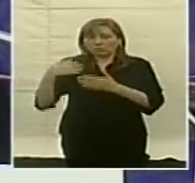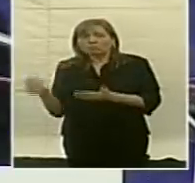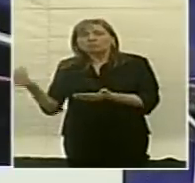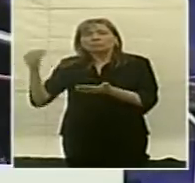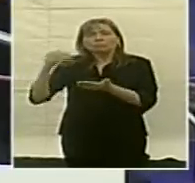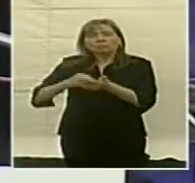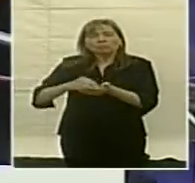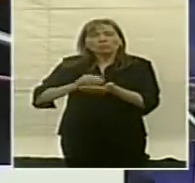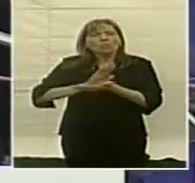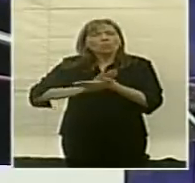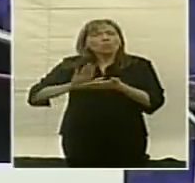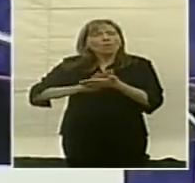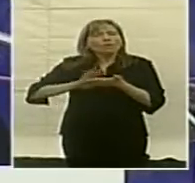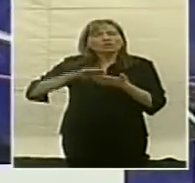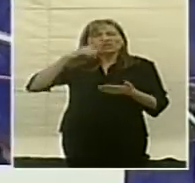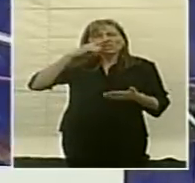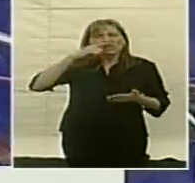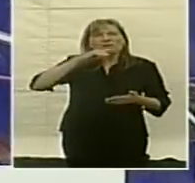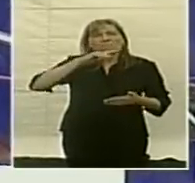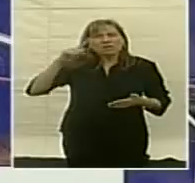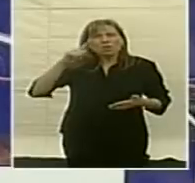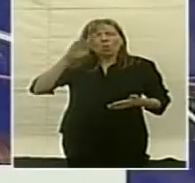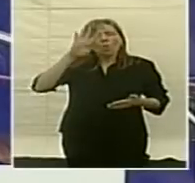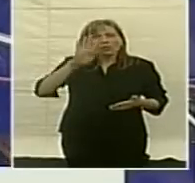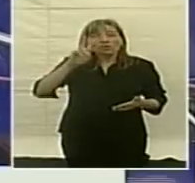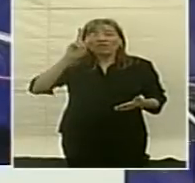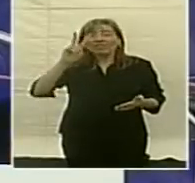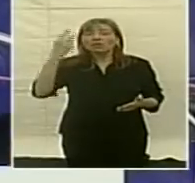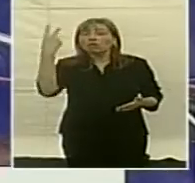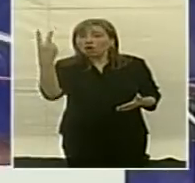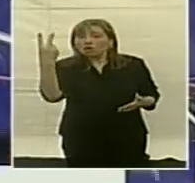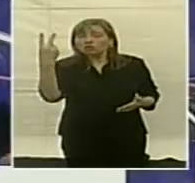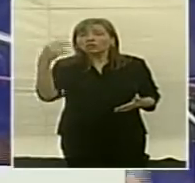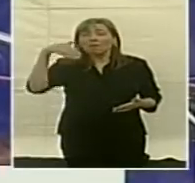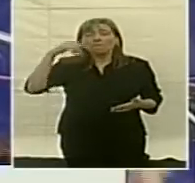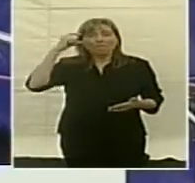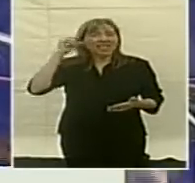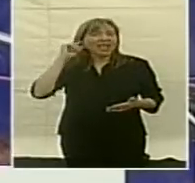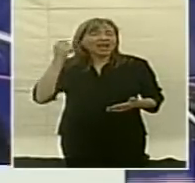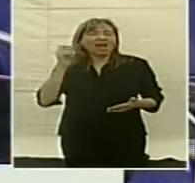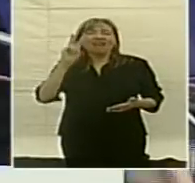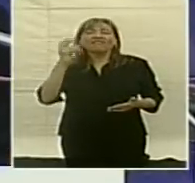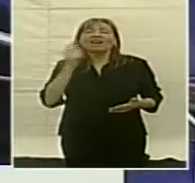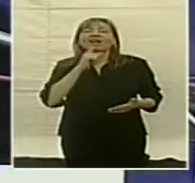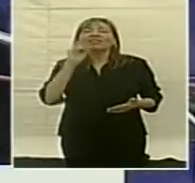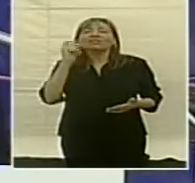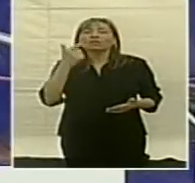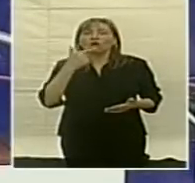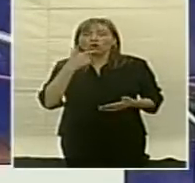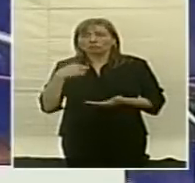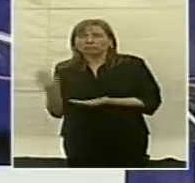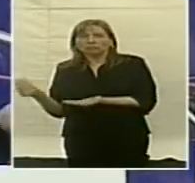.422 megavatios, con estos megavatios estamos llegando